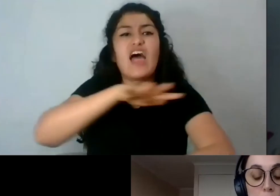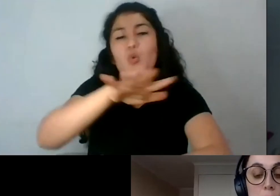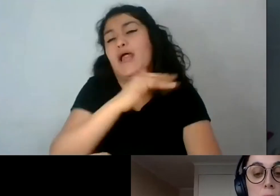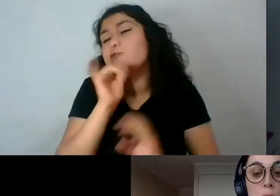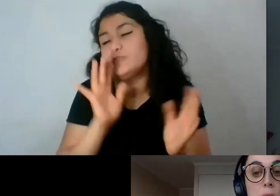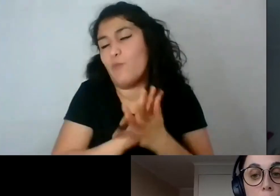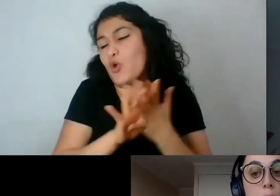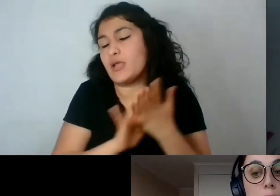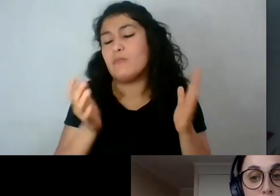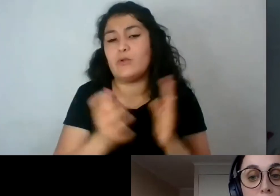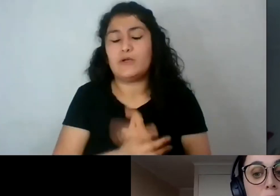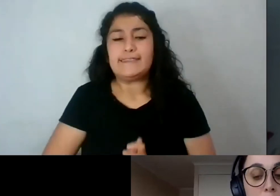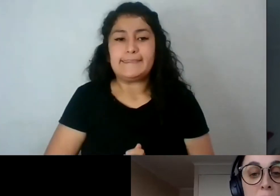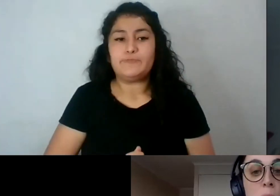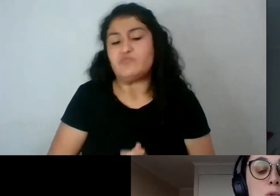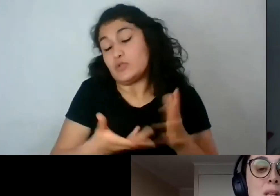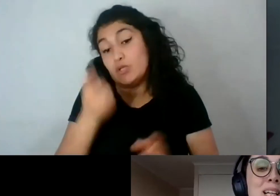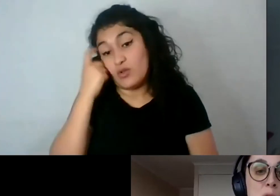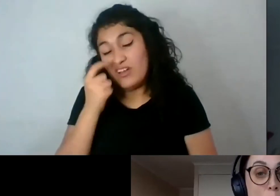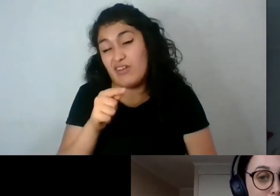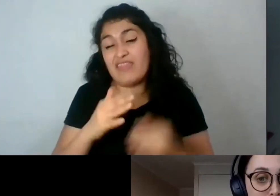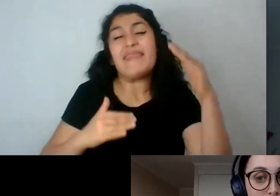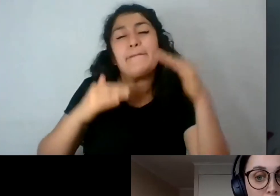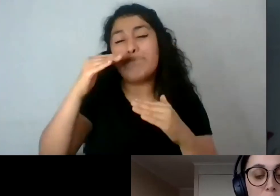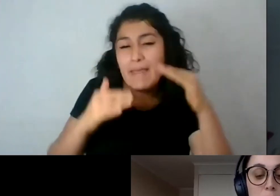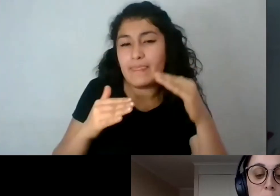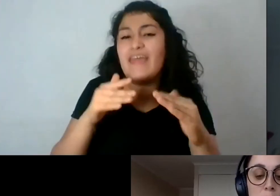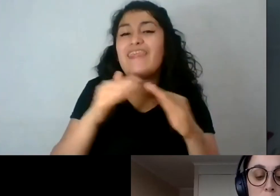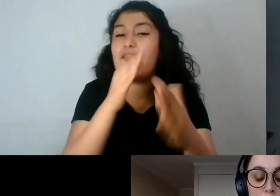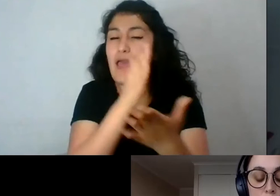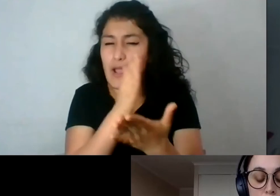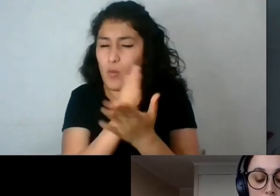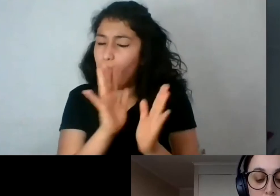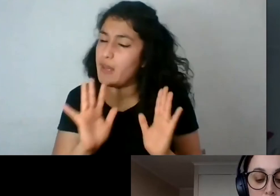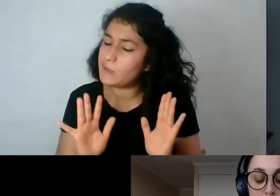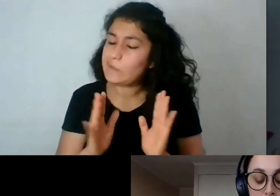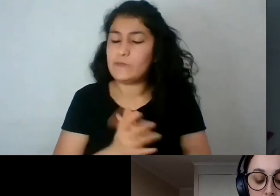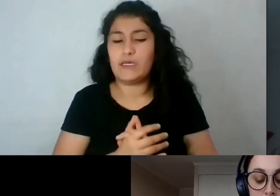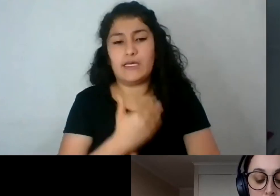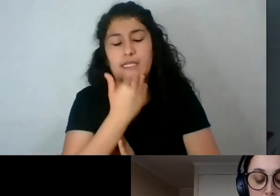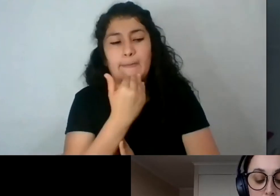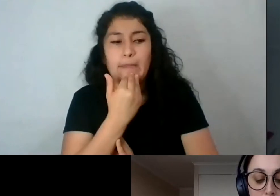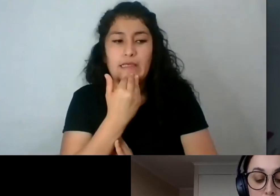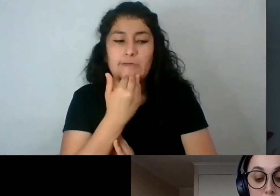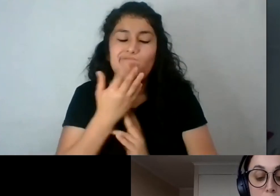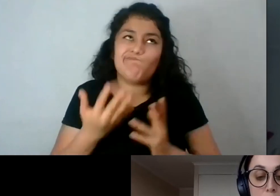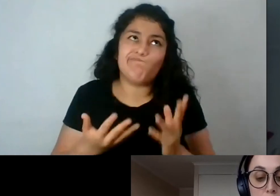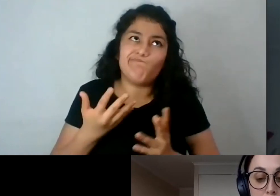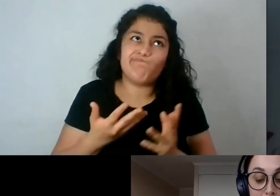Entonces, creo que depende mucho de la escuela, creo que depende mucho también del